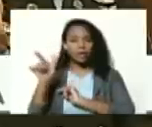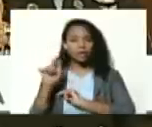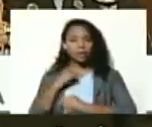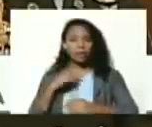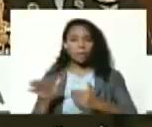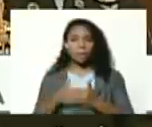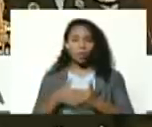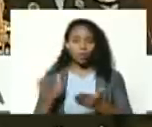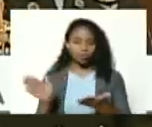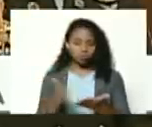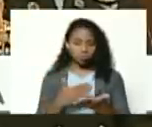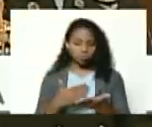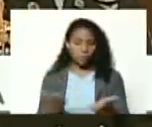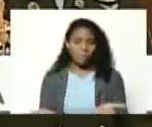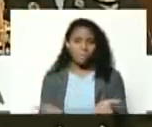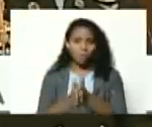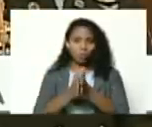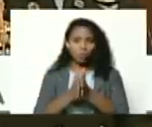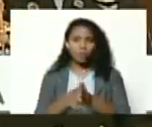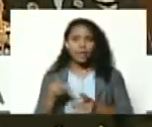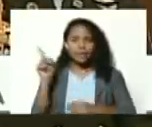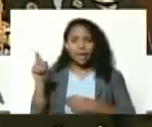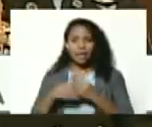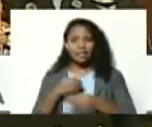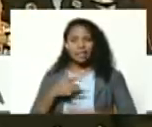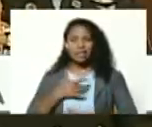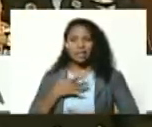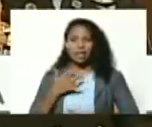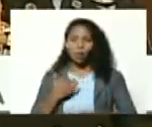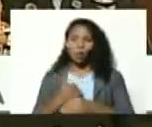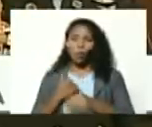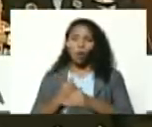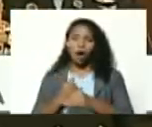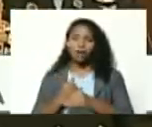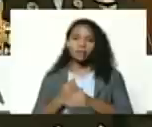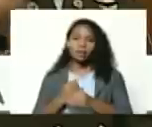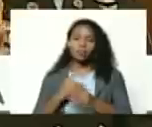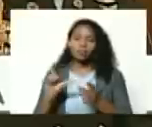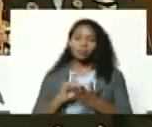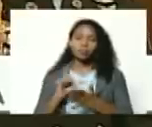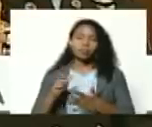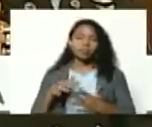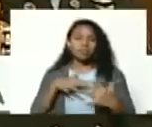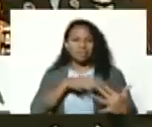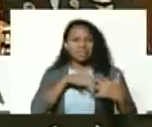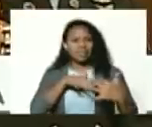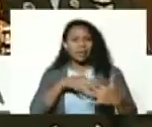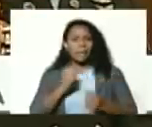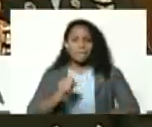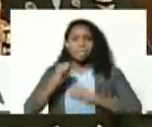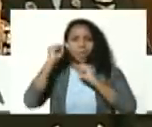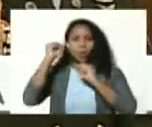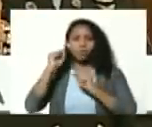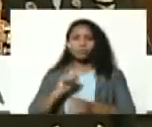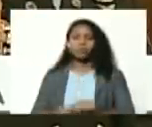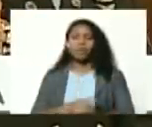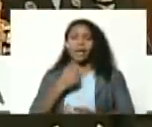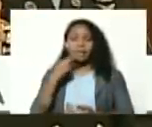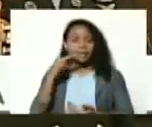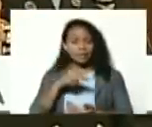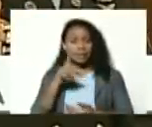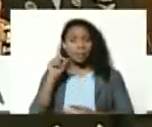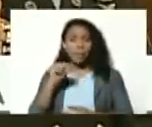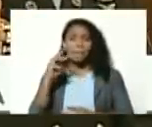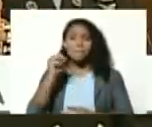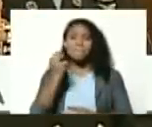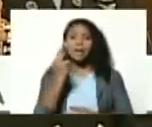cerrar ese libro tenía uno la sensación de haber librado una batalla victoriosa y decía Martí también